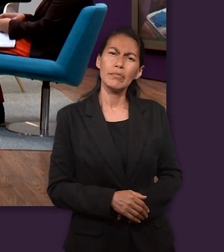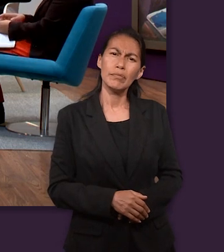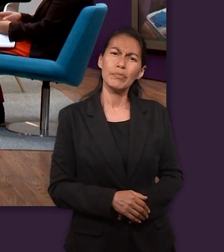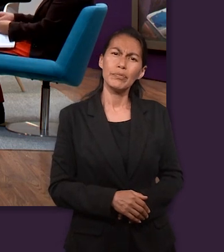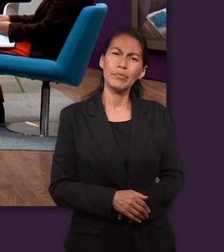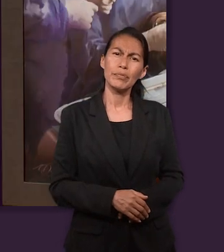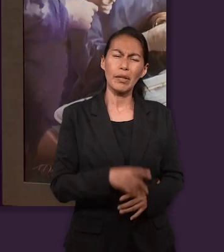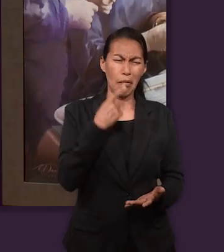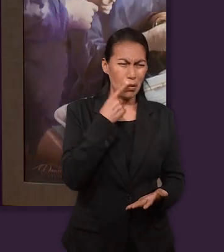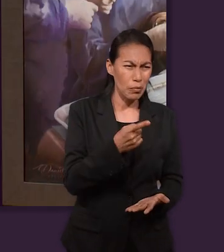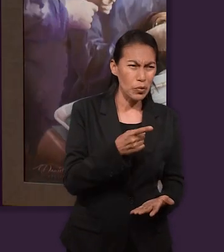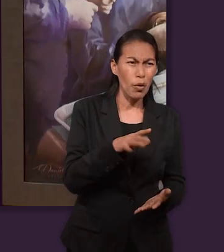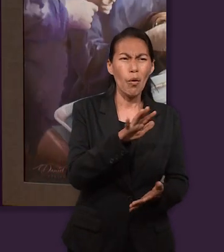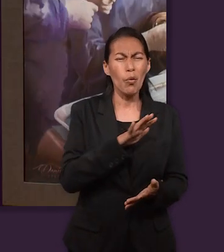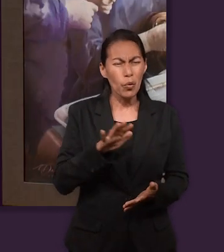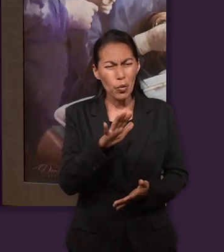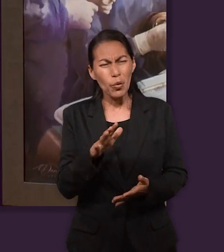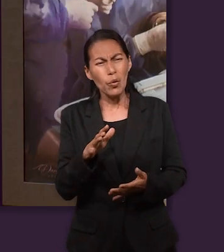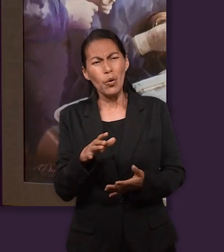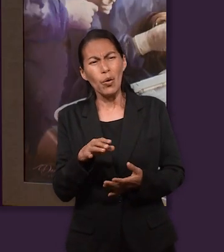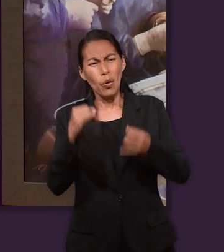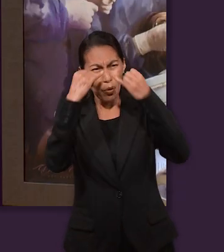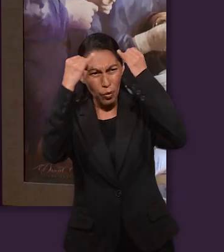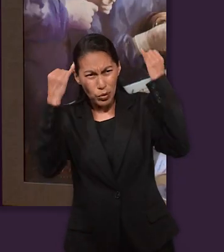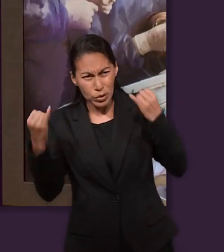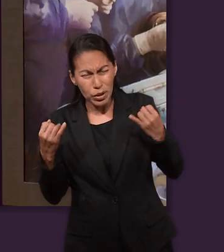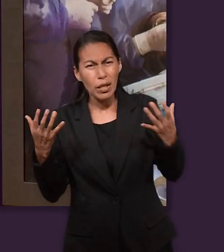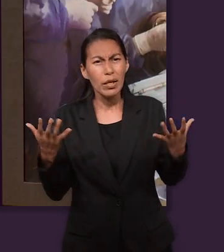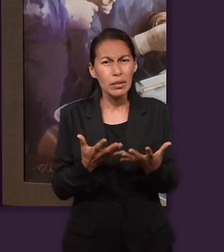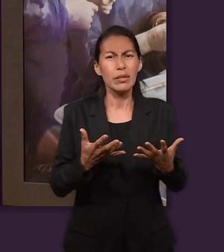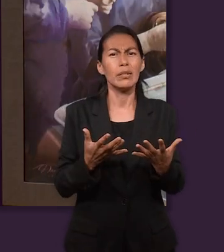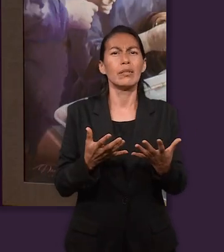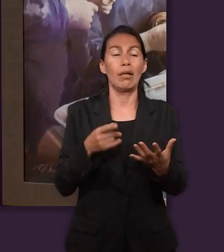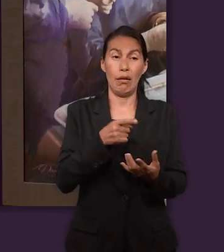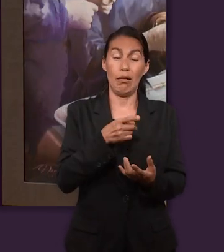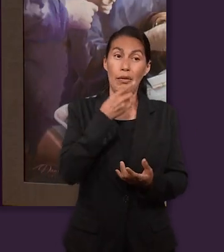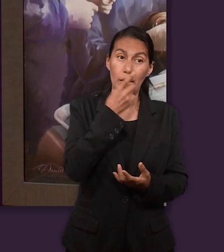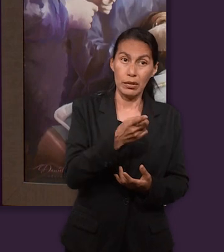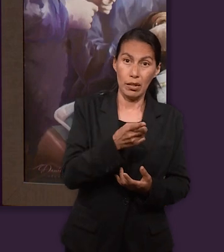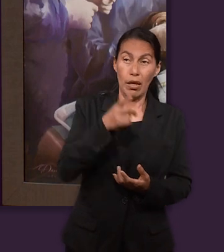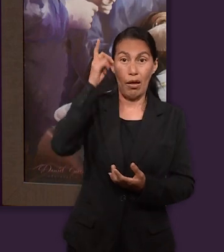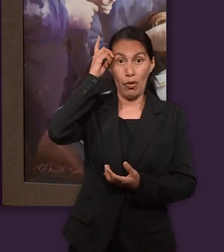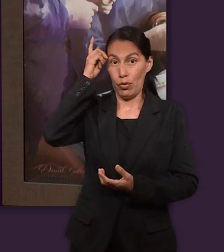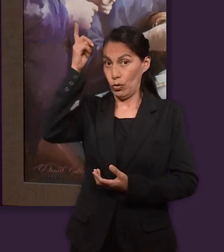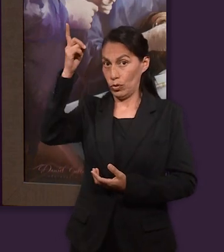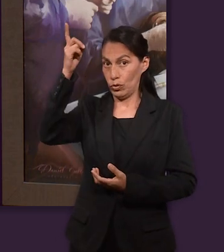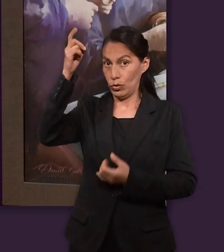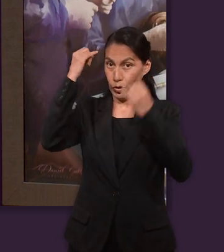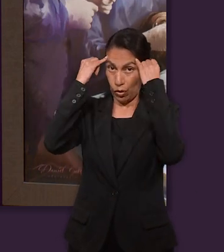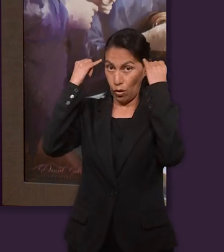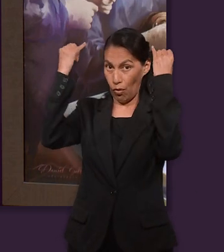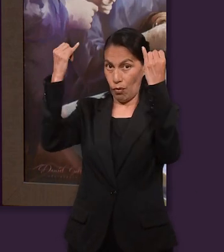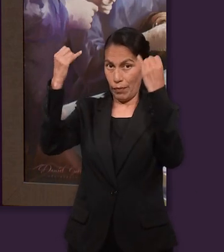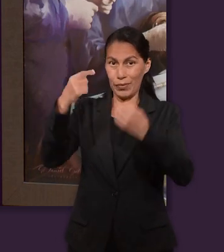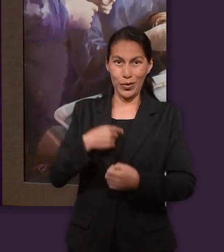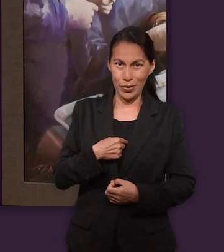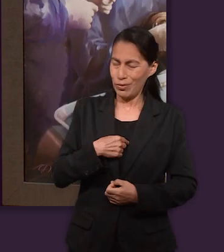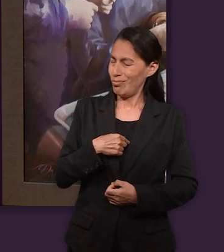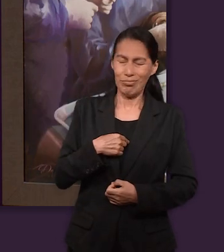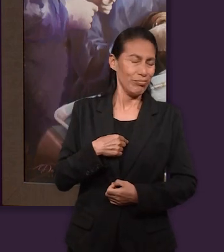rescatar de lo que hizo José en todo su trayecto, que él siempre enfatizaba, Dios,